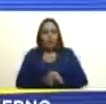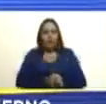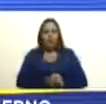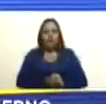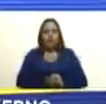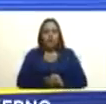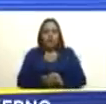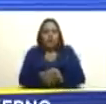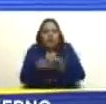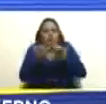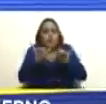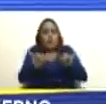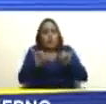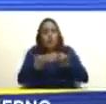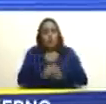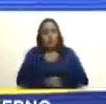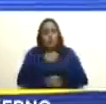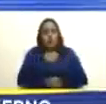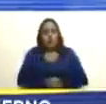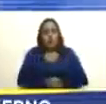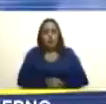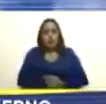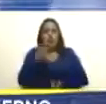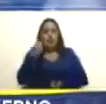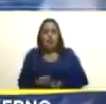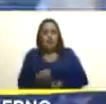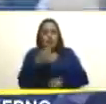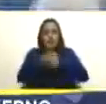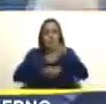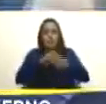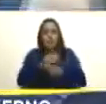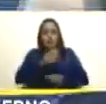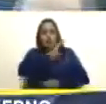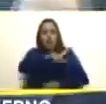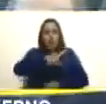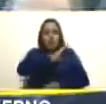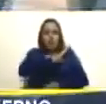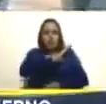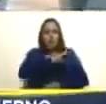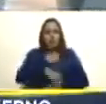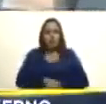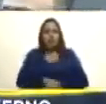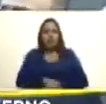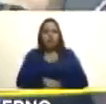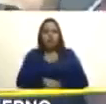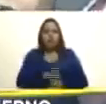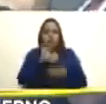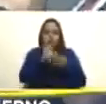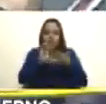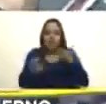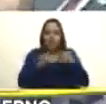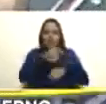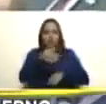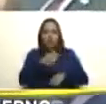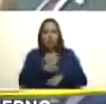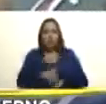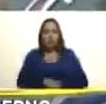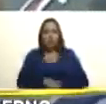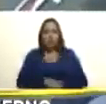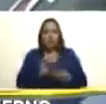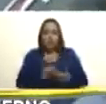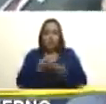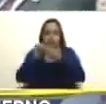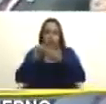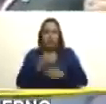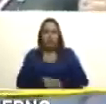tales efectos le corresponde también establecer el concepto estratégico de la nación presidido